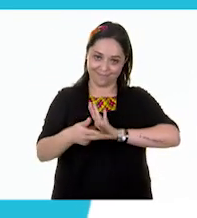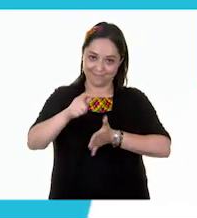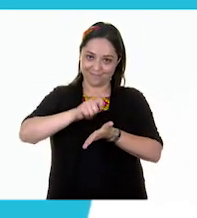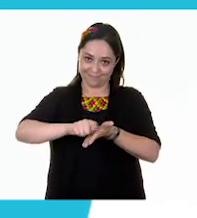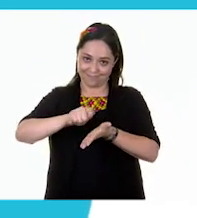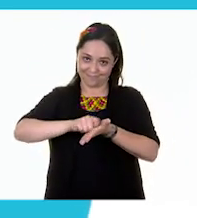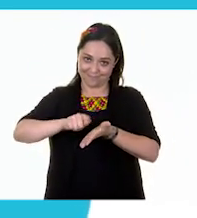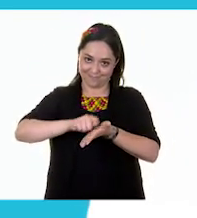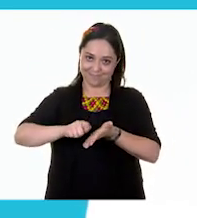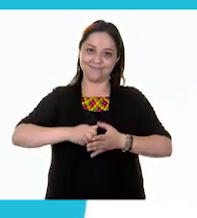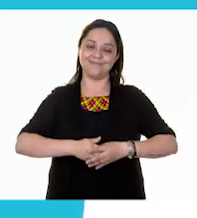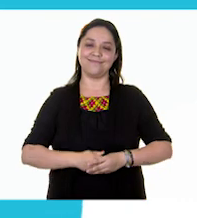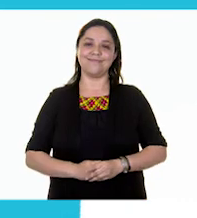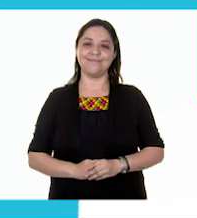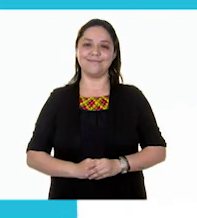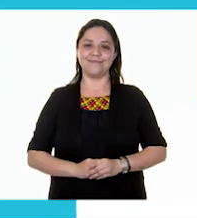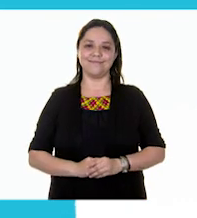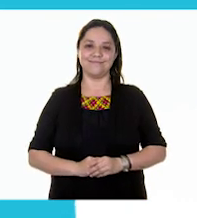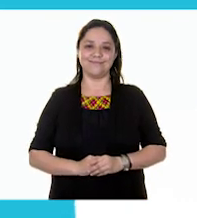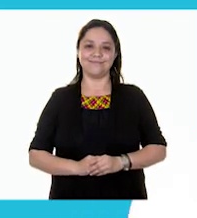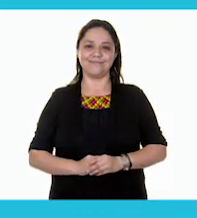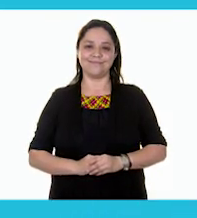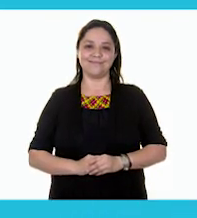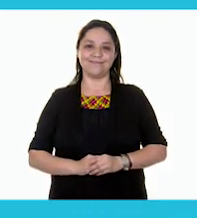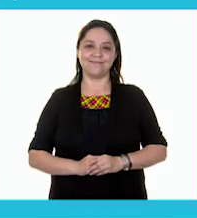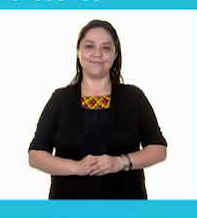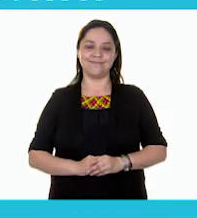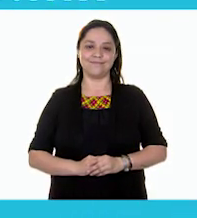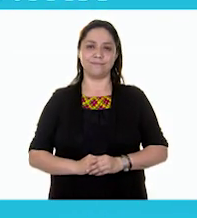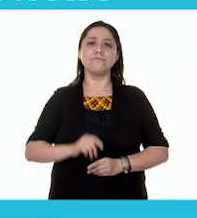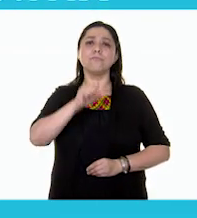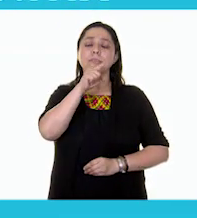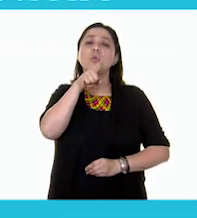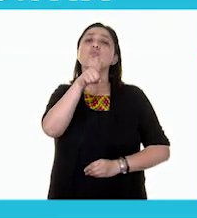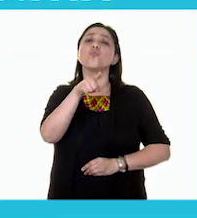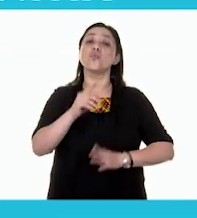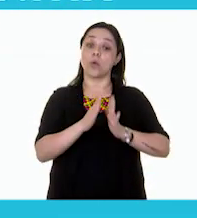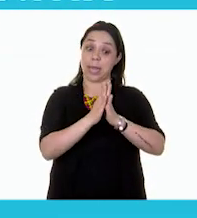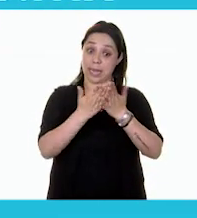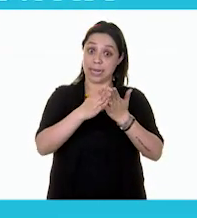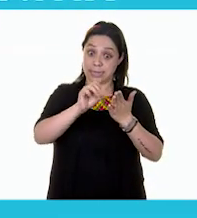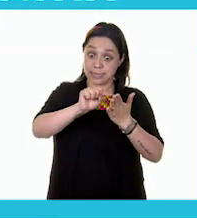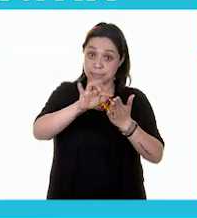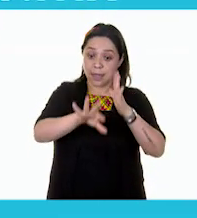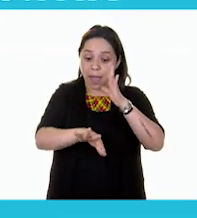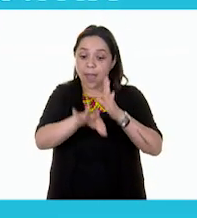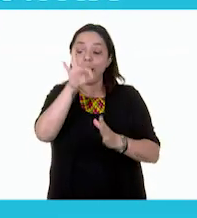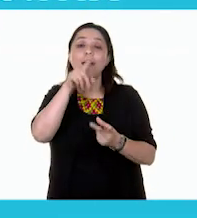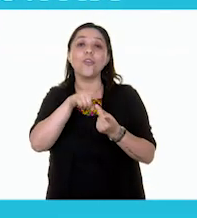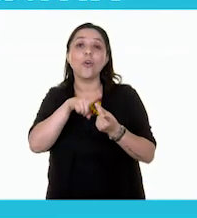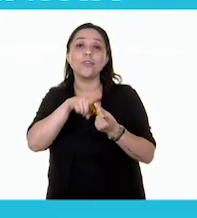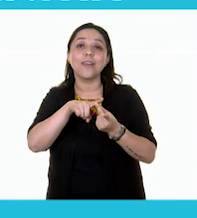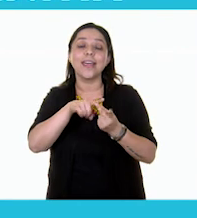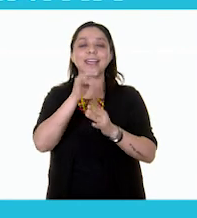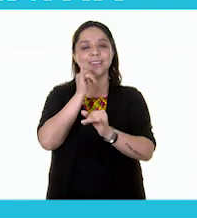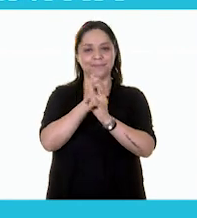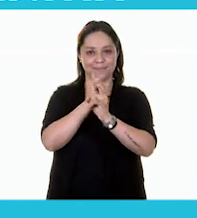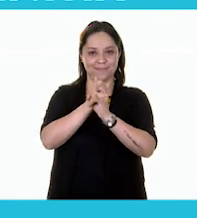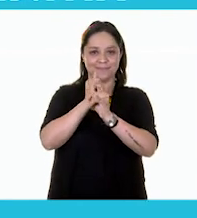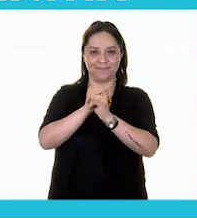-720413. También puedes encontrar los libros de texto en la página